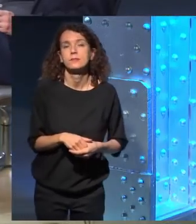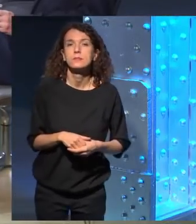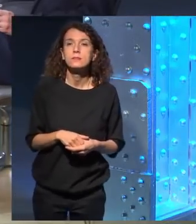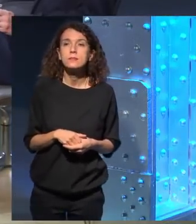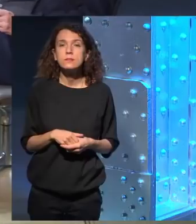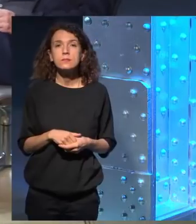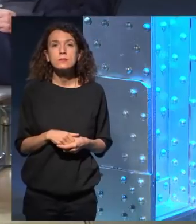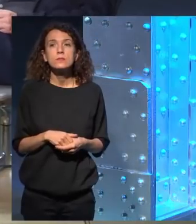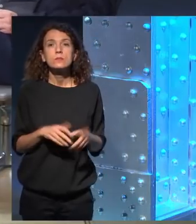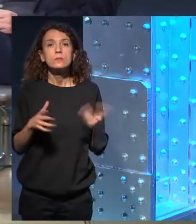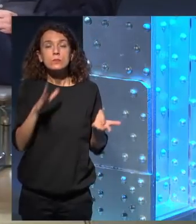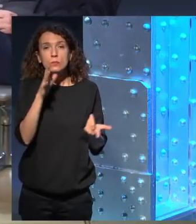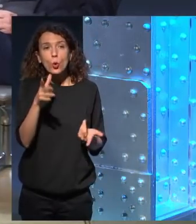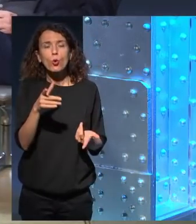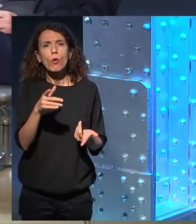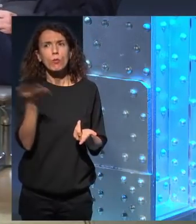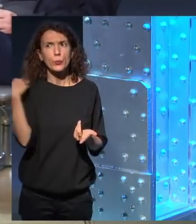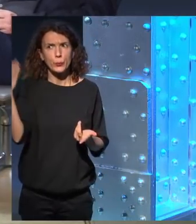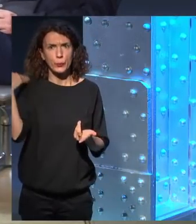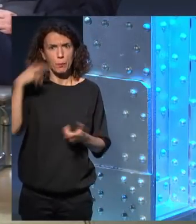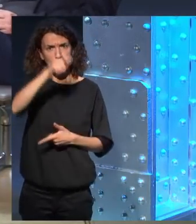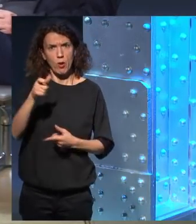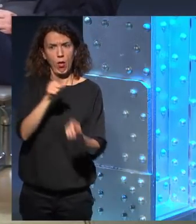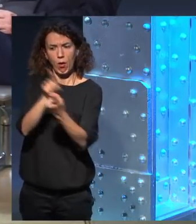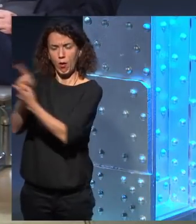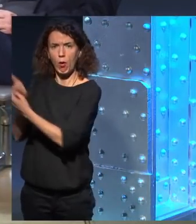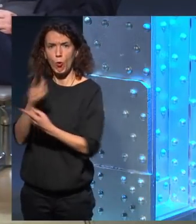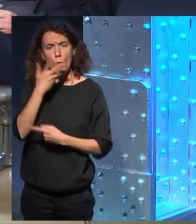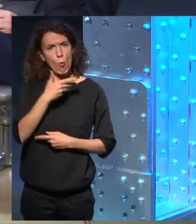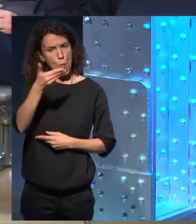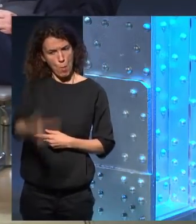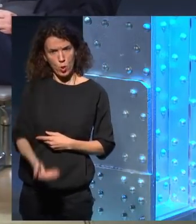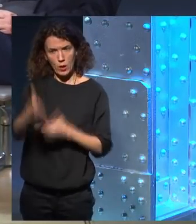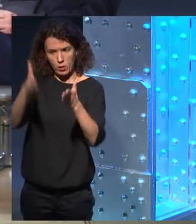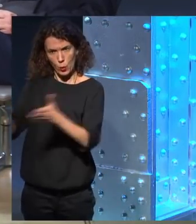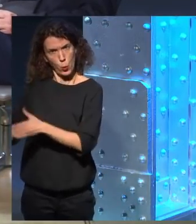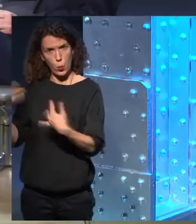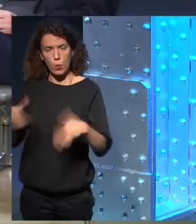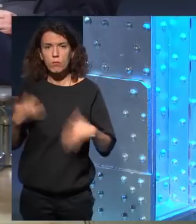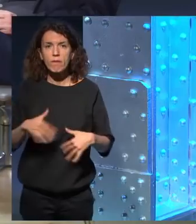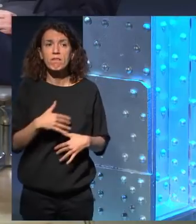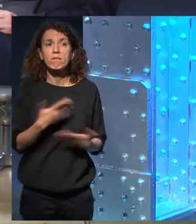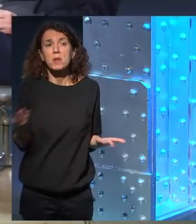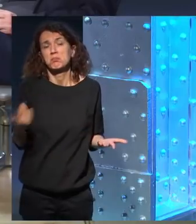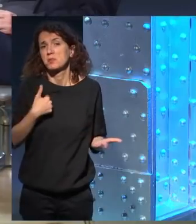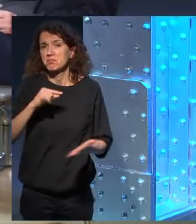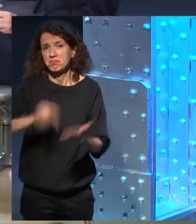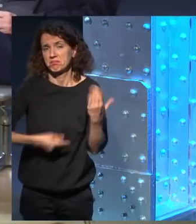Un error porque conocí gente importante. Va, pero ¿para qué lo quiero firmado?